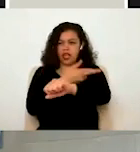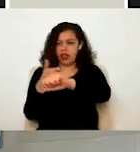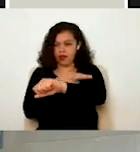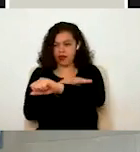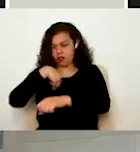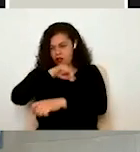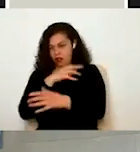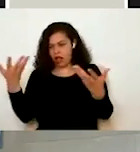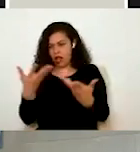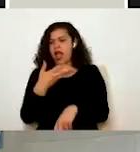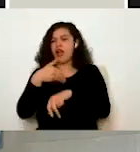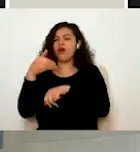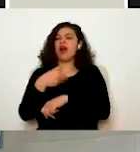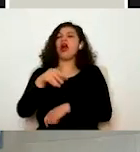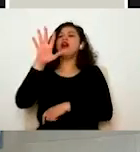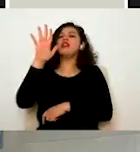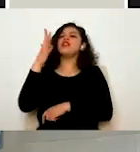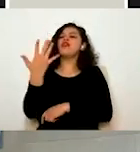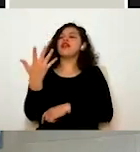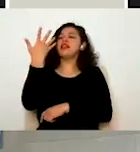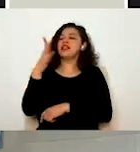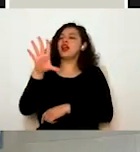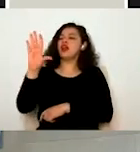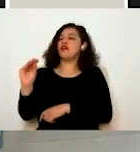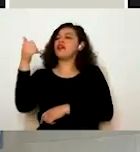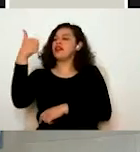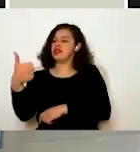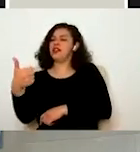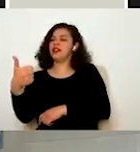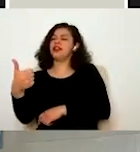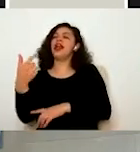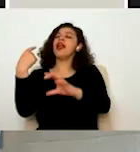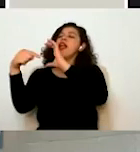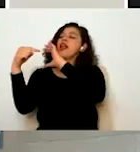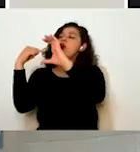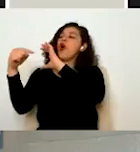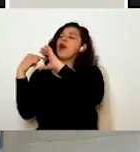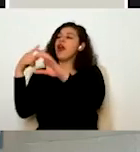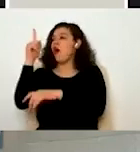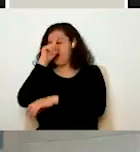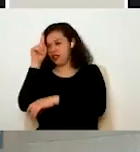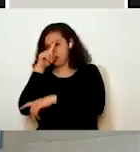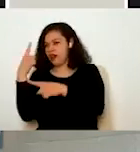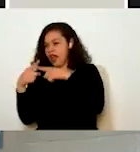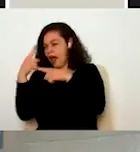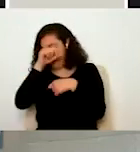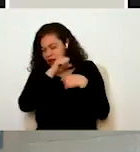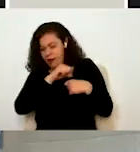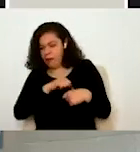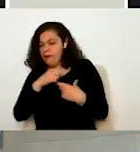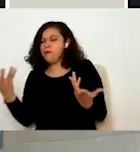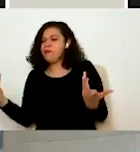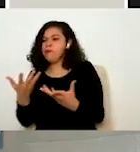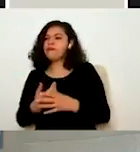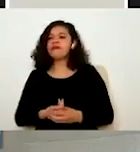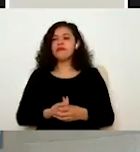El folio que es el 5596. Y el correo electrónico del asesor en la junta que está llevando su trámite, ¿no? Entonces,